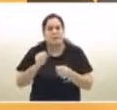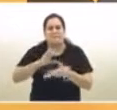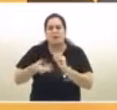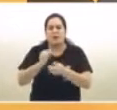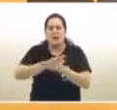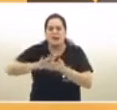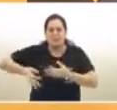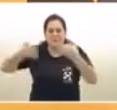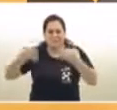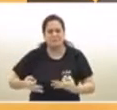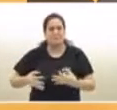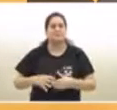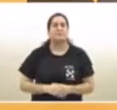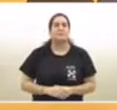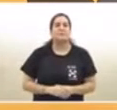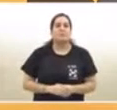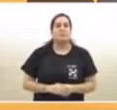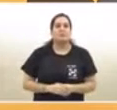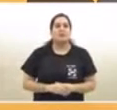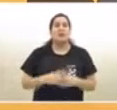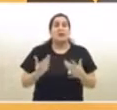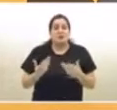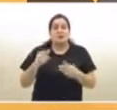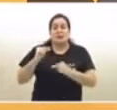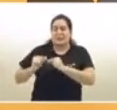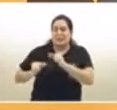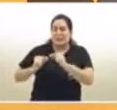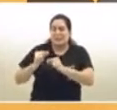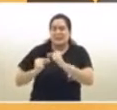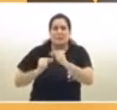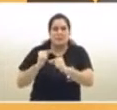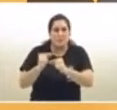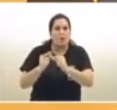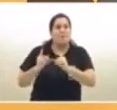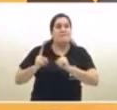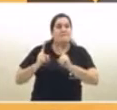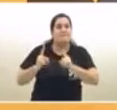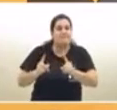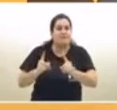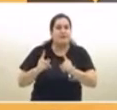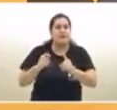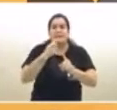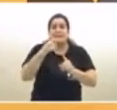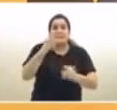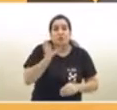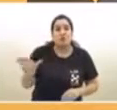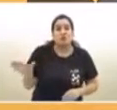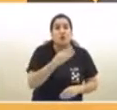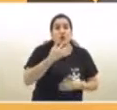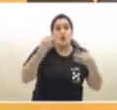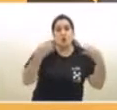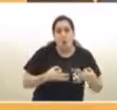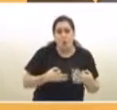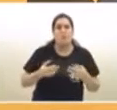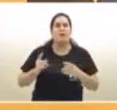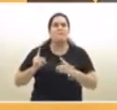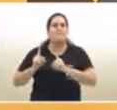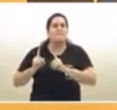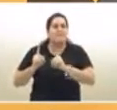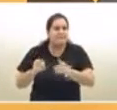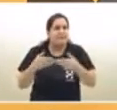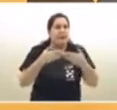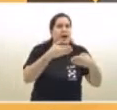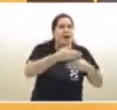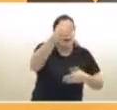supuesto, con el resto de las actividades, vamos a poder mantenerla en la medida que todos cumplan. Y cada uno de los